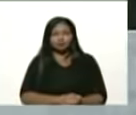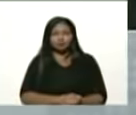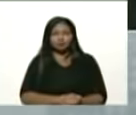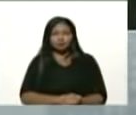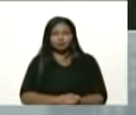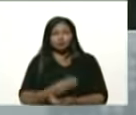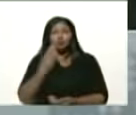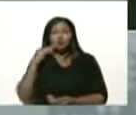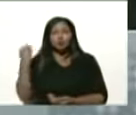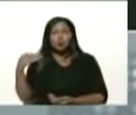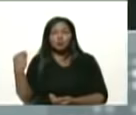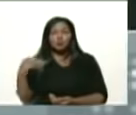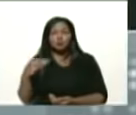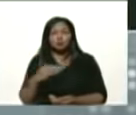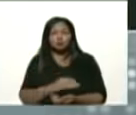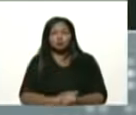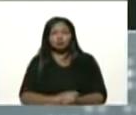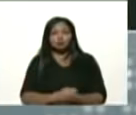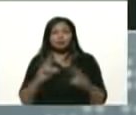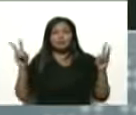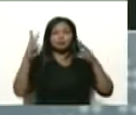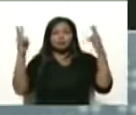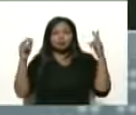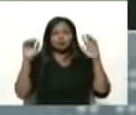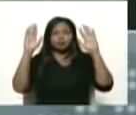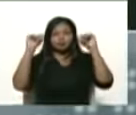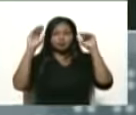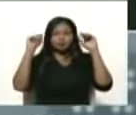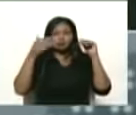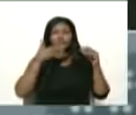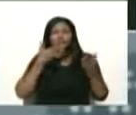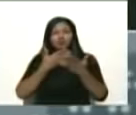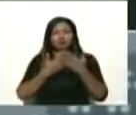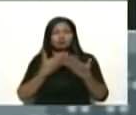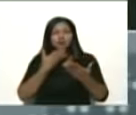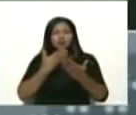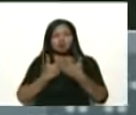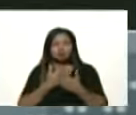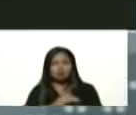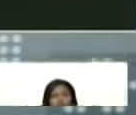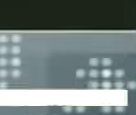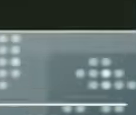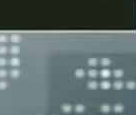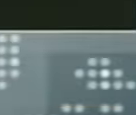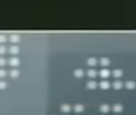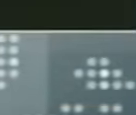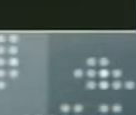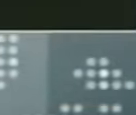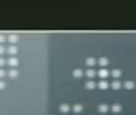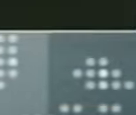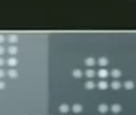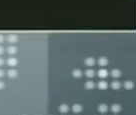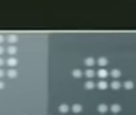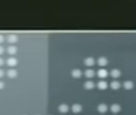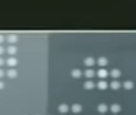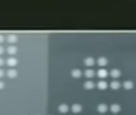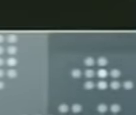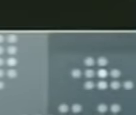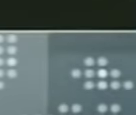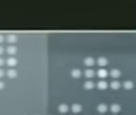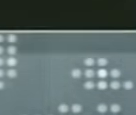Juventud, venceremos. Gracias. Sigan ustedes en su videoconferencia.